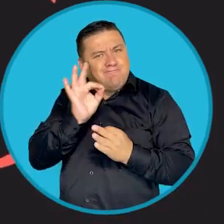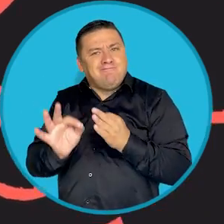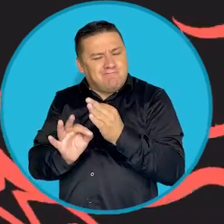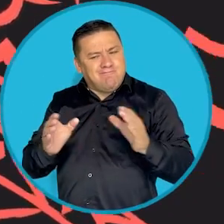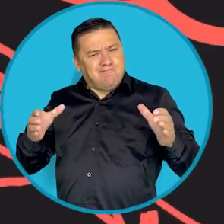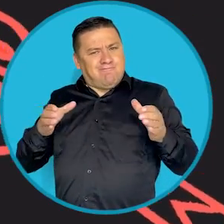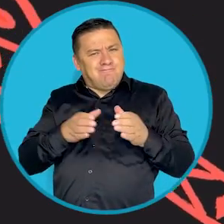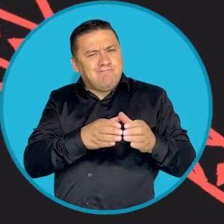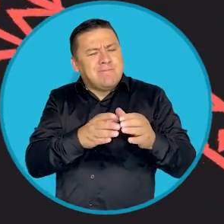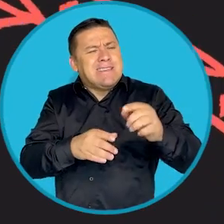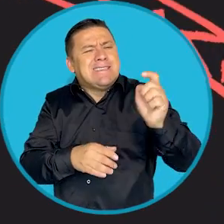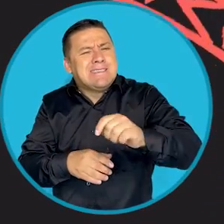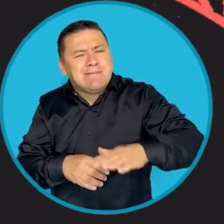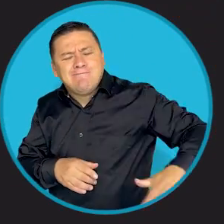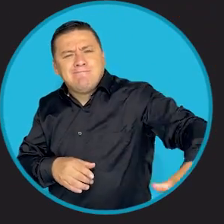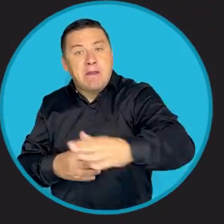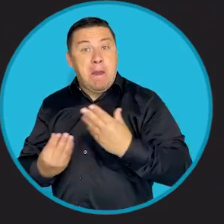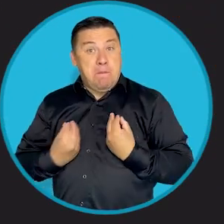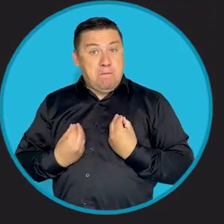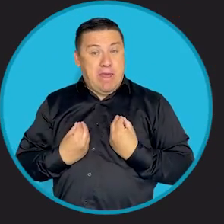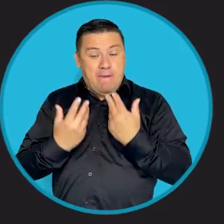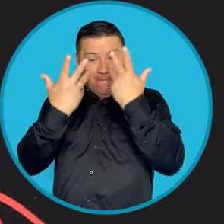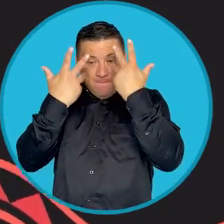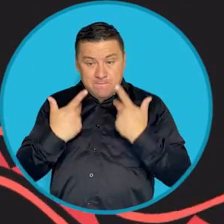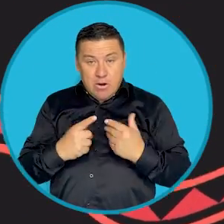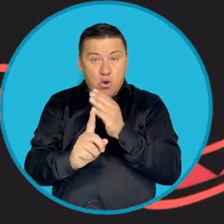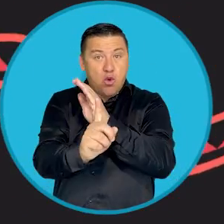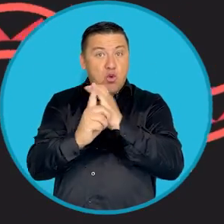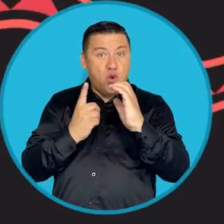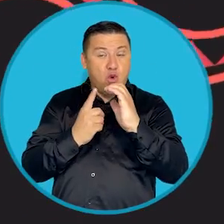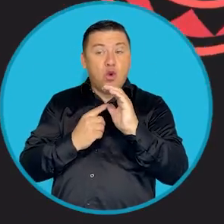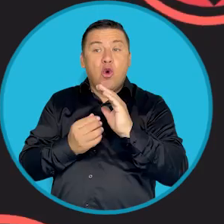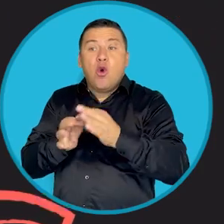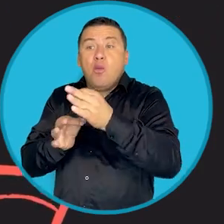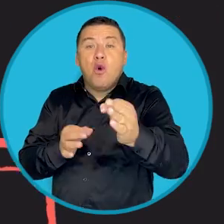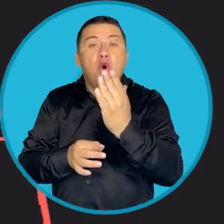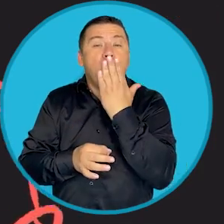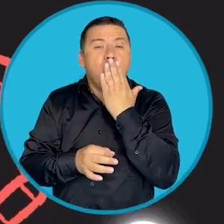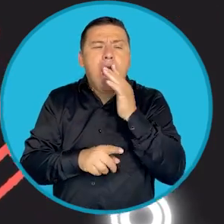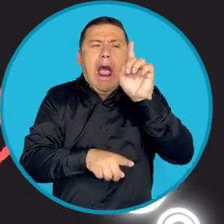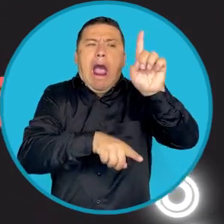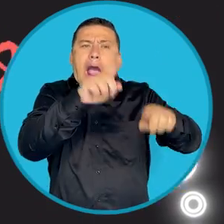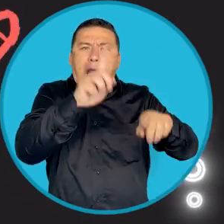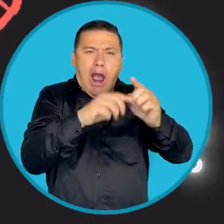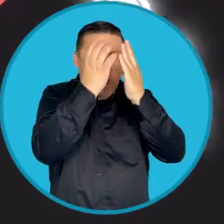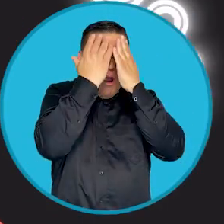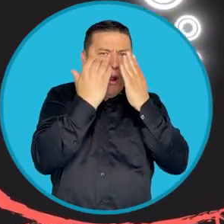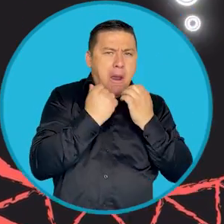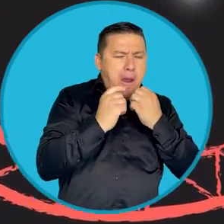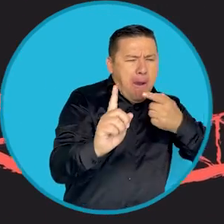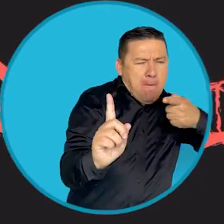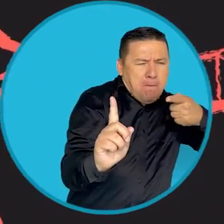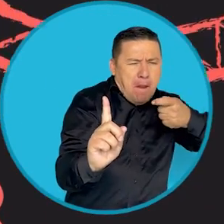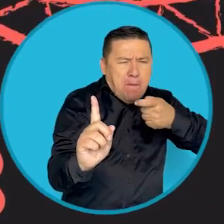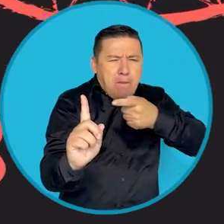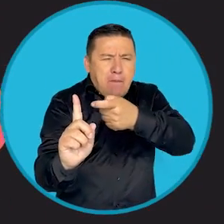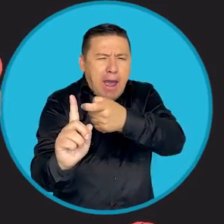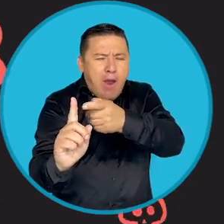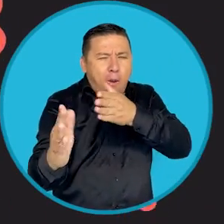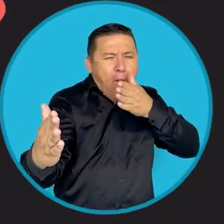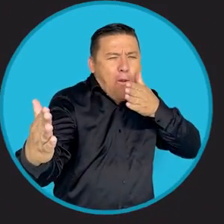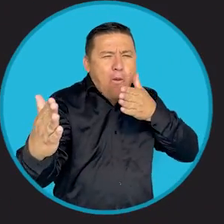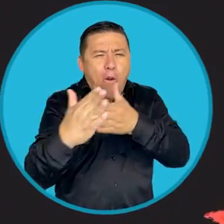Colombia y es condición necesaria para la pervivencia física y cultural para los pueblos indígenas, muchos actores del conflicto armado